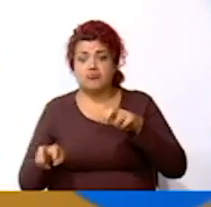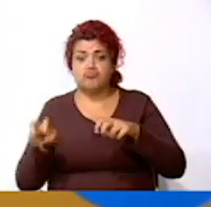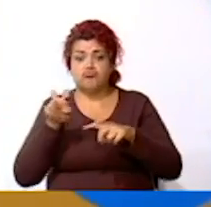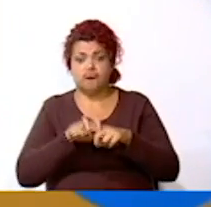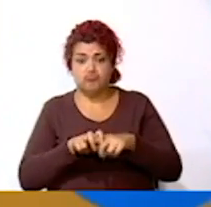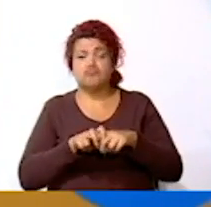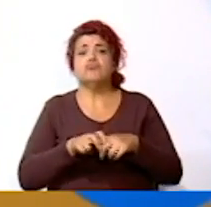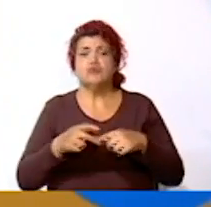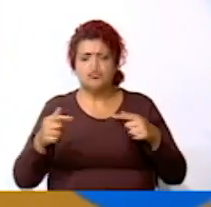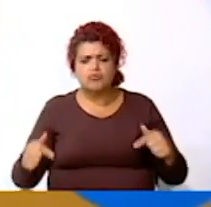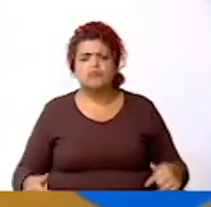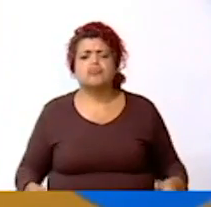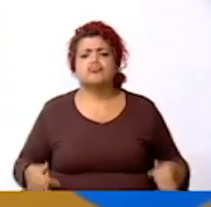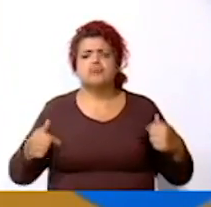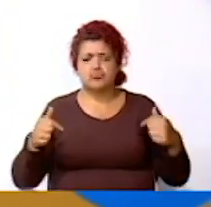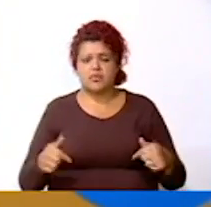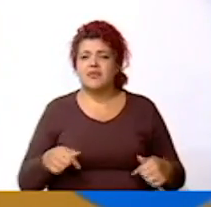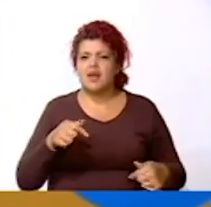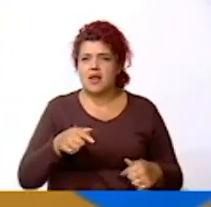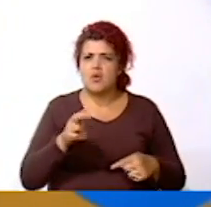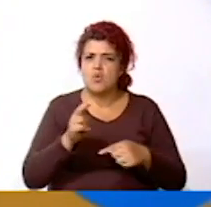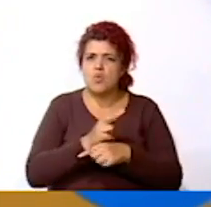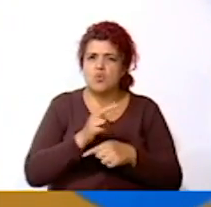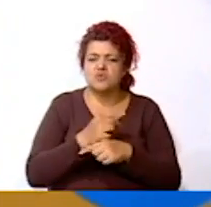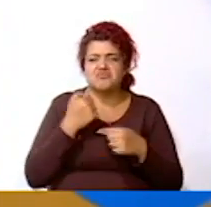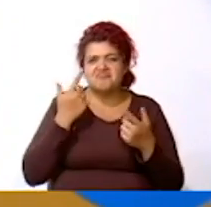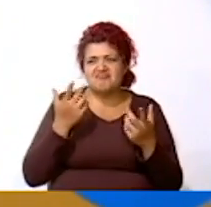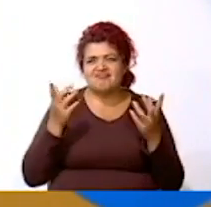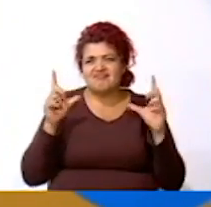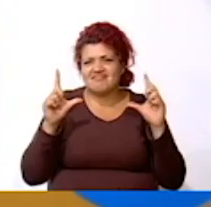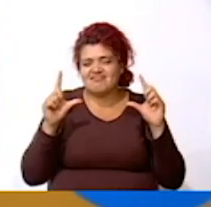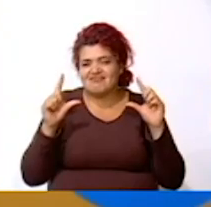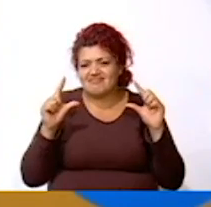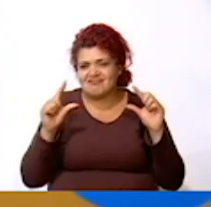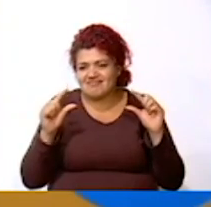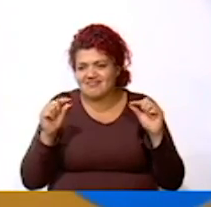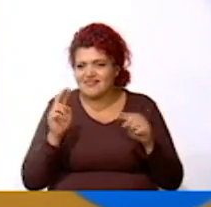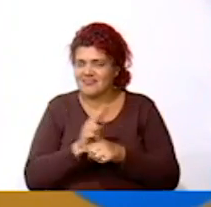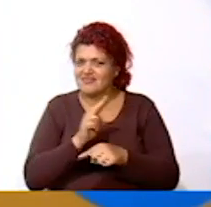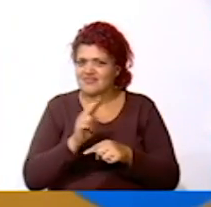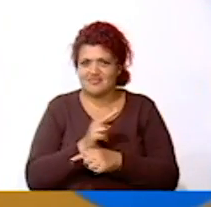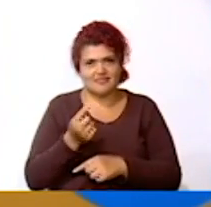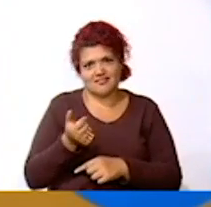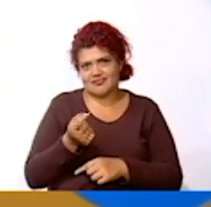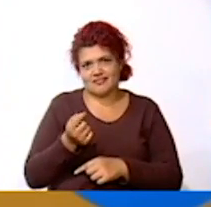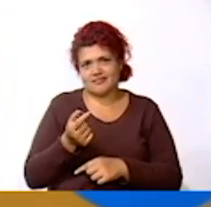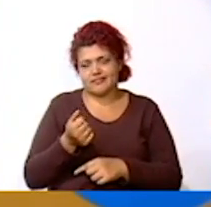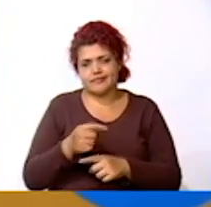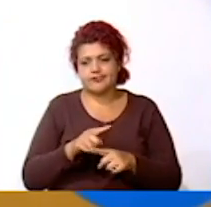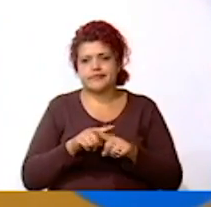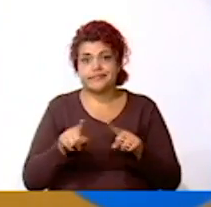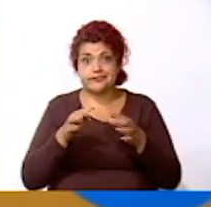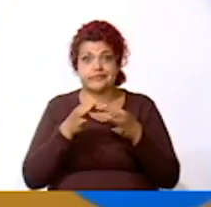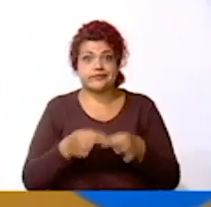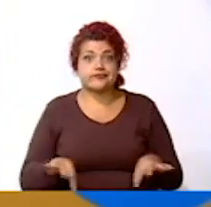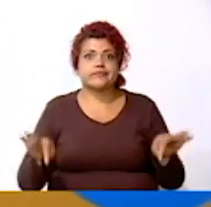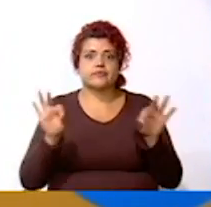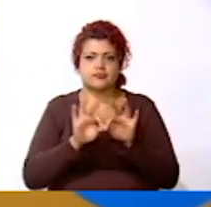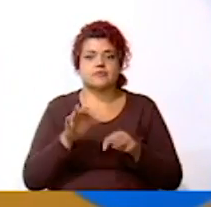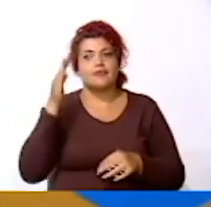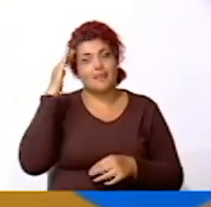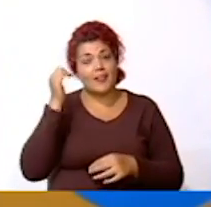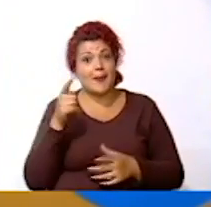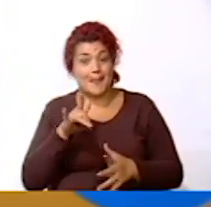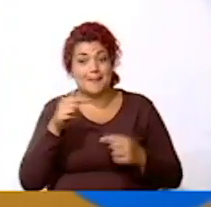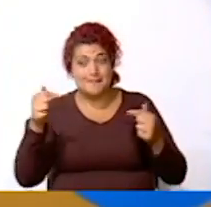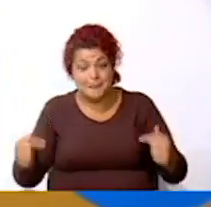el uso de los bueyes pues ha ido como mermando Digámoslo así, ya no los vemos tanto en las calles Pero es importantísimo porque además